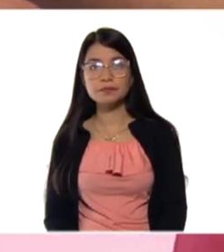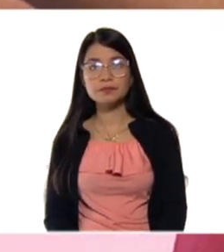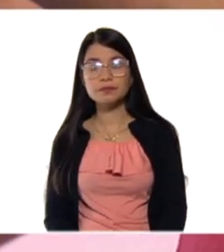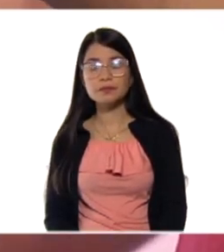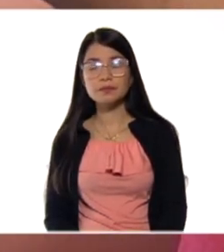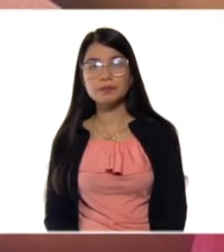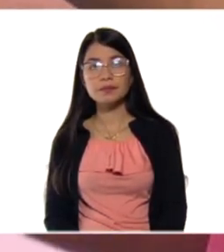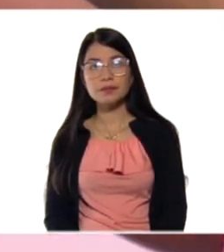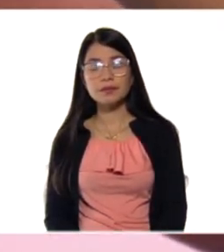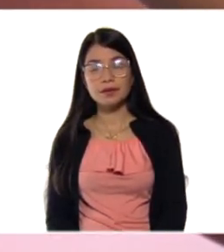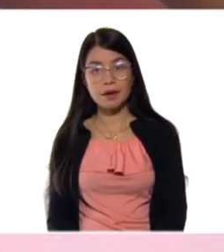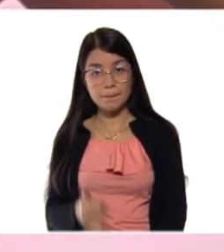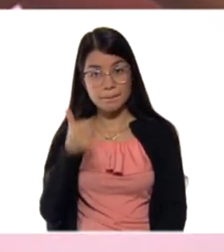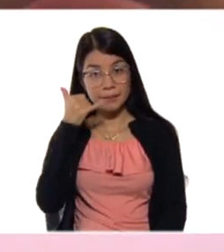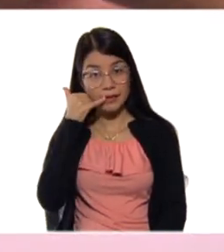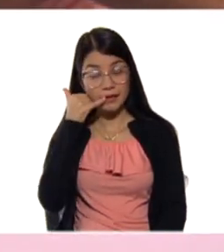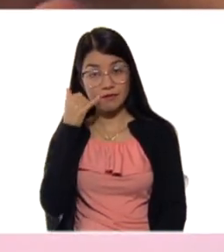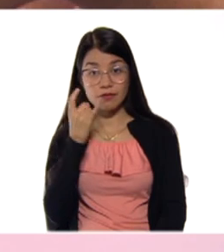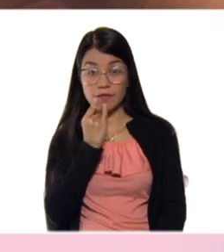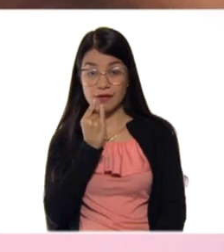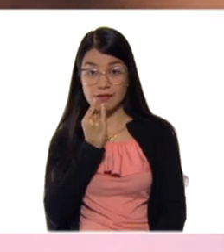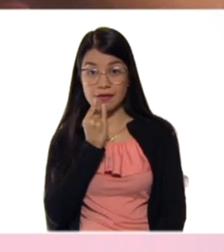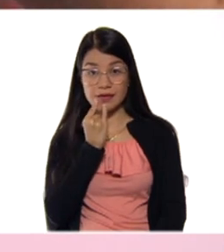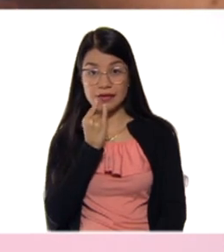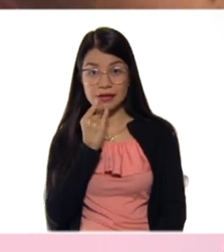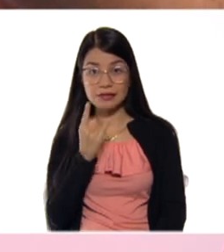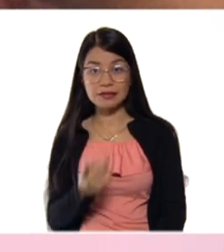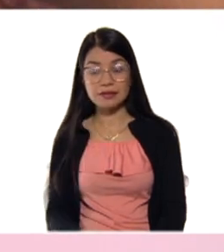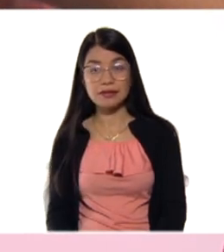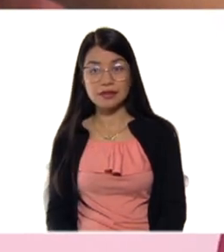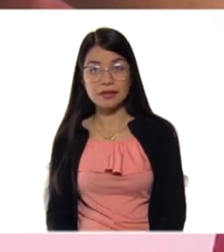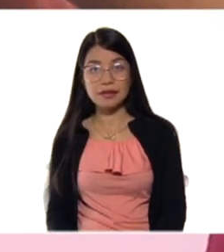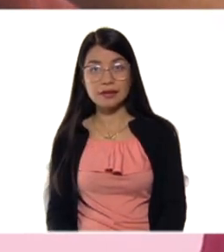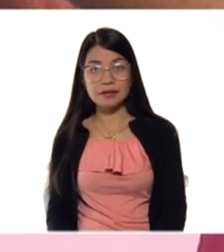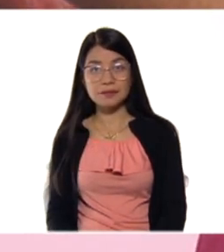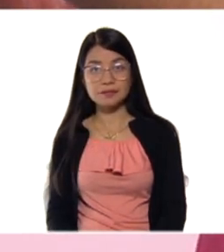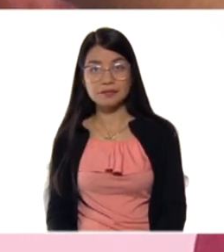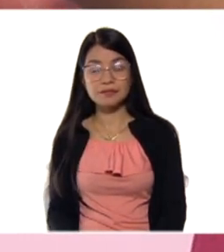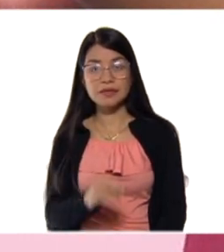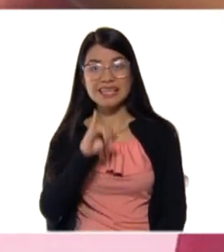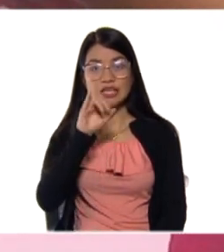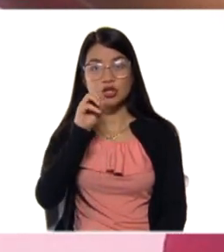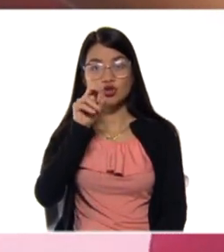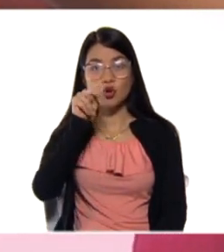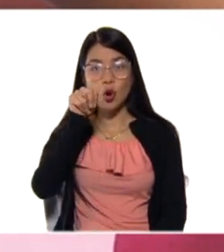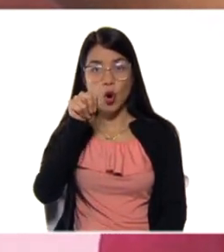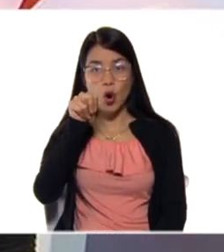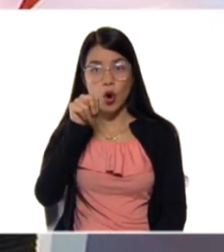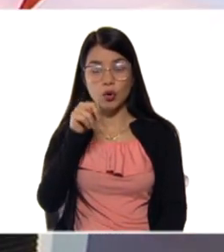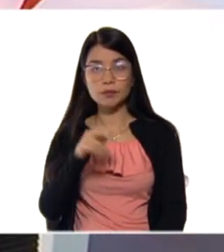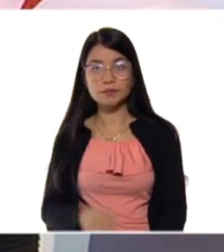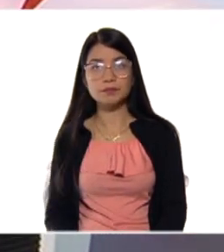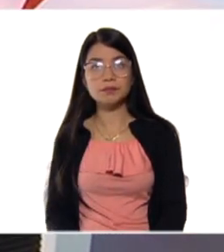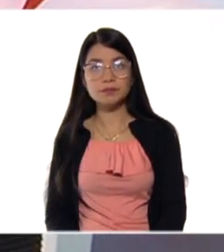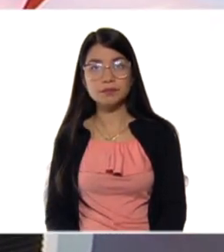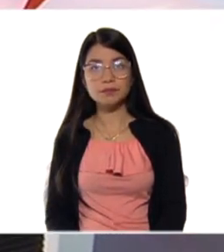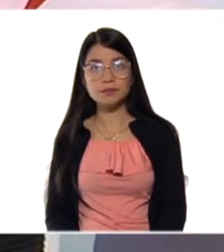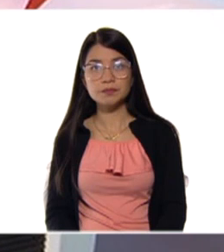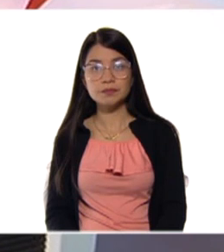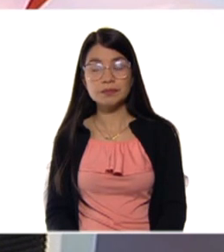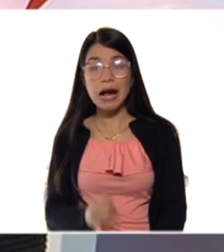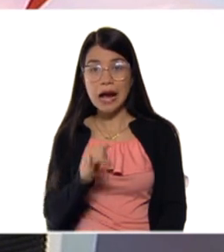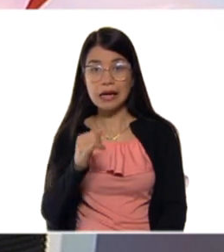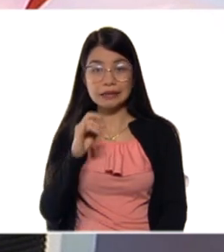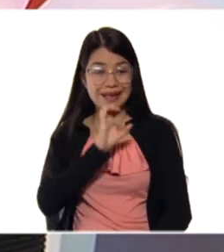las baterías de nuestros celulares son baterías de litio, ion litio, ¿ok? Que acumulan una cantidad de